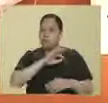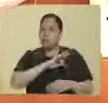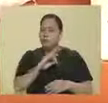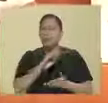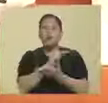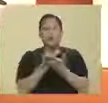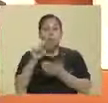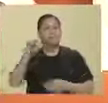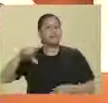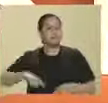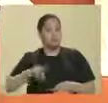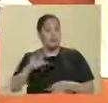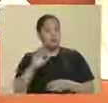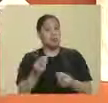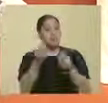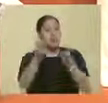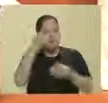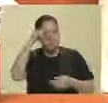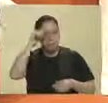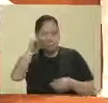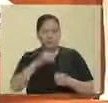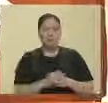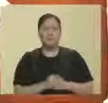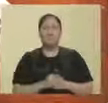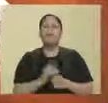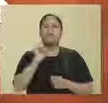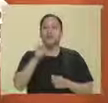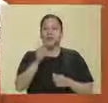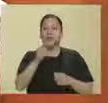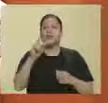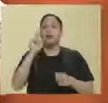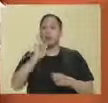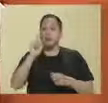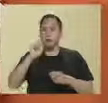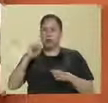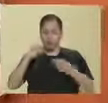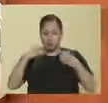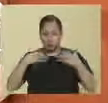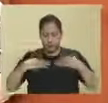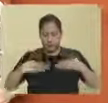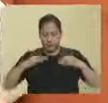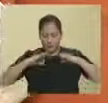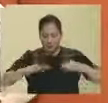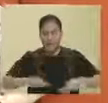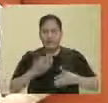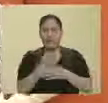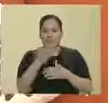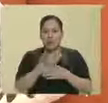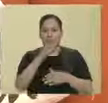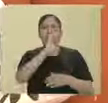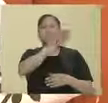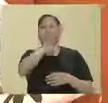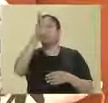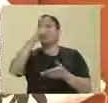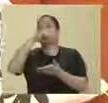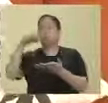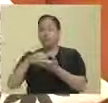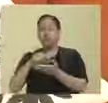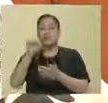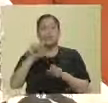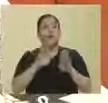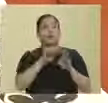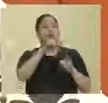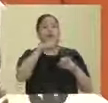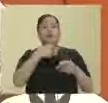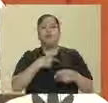programa del Distrito Federal, del gobierno del Distrito Federal, en el que educadoras y promotores de salud recorren las zonas de alta marginación